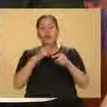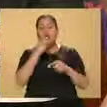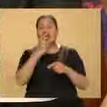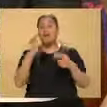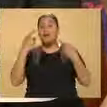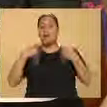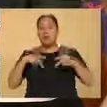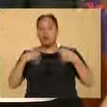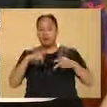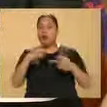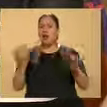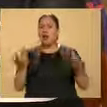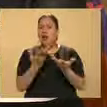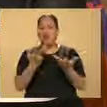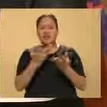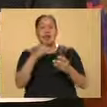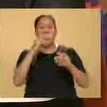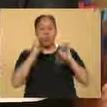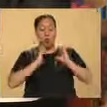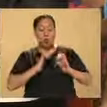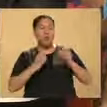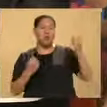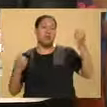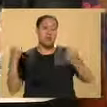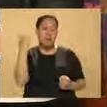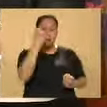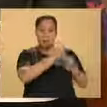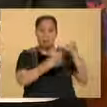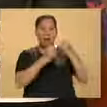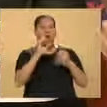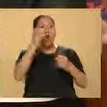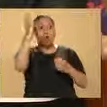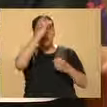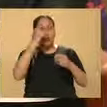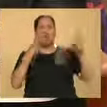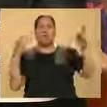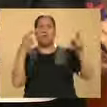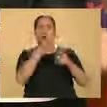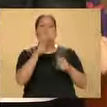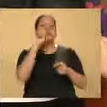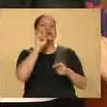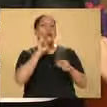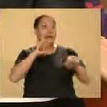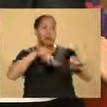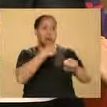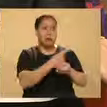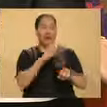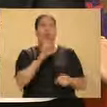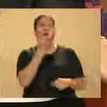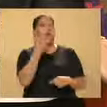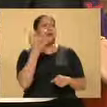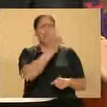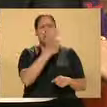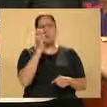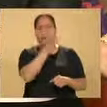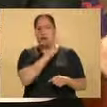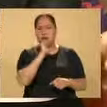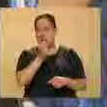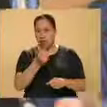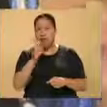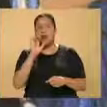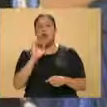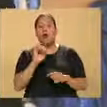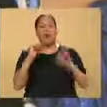ejerza violencia física, psicoemocional, sexual, económica, o